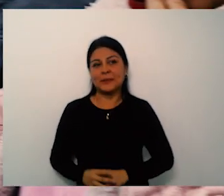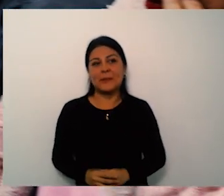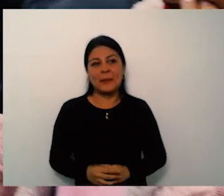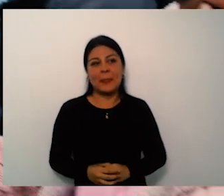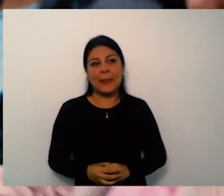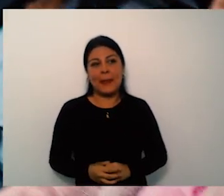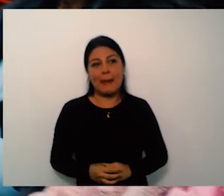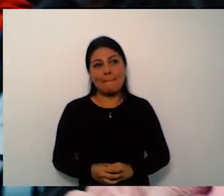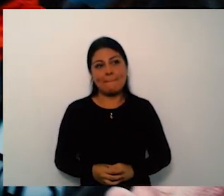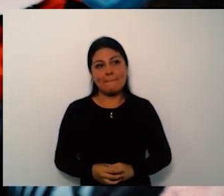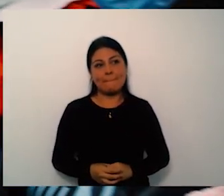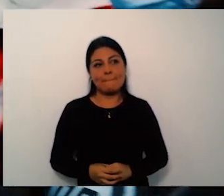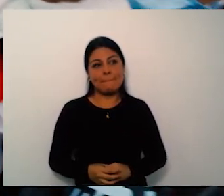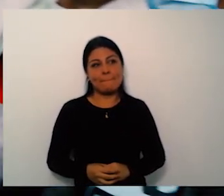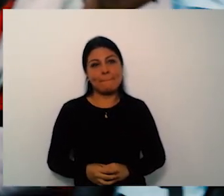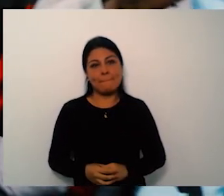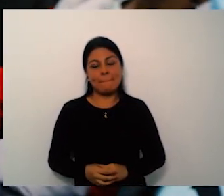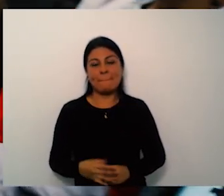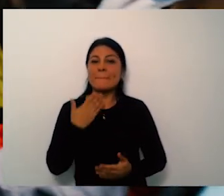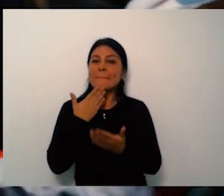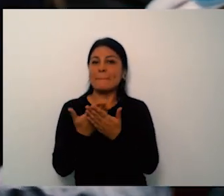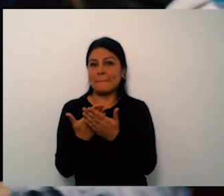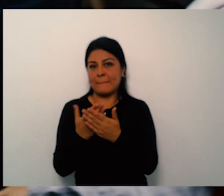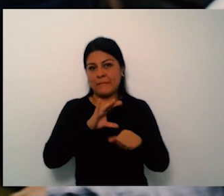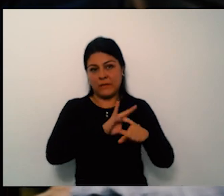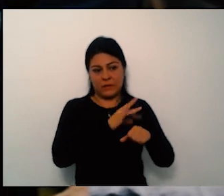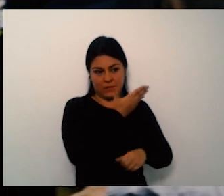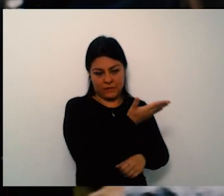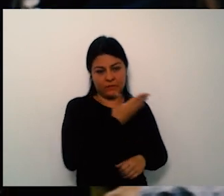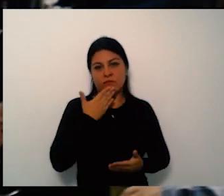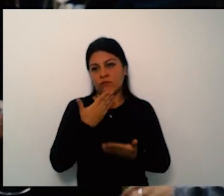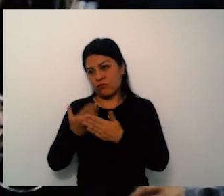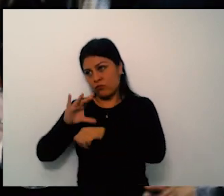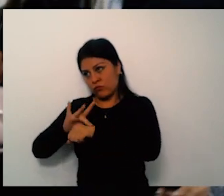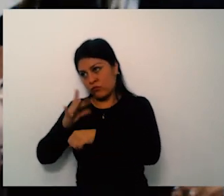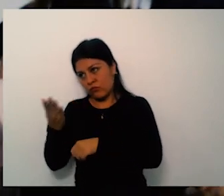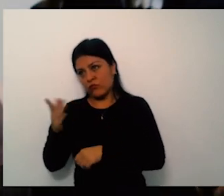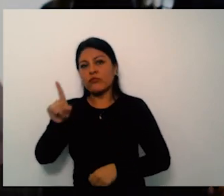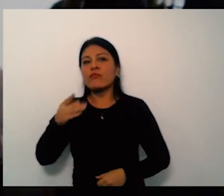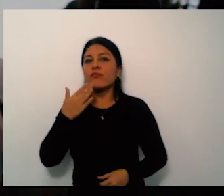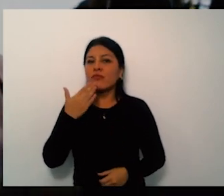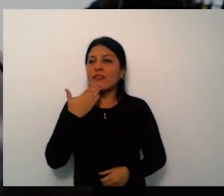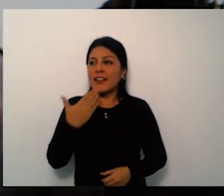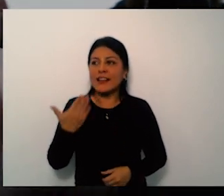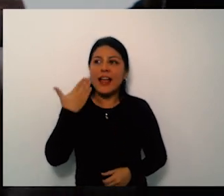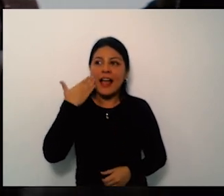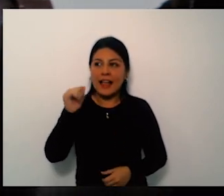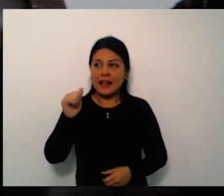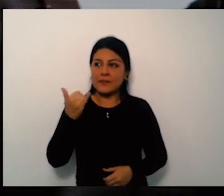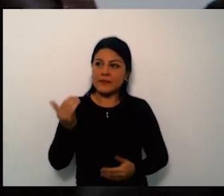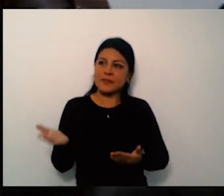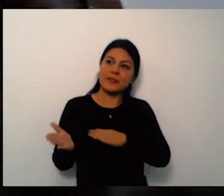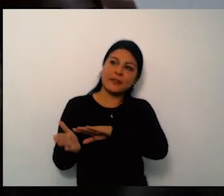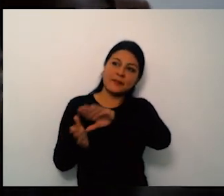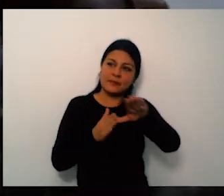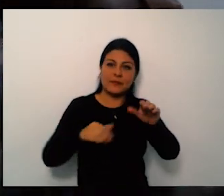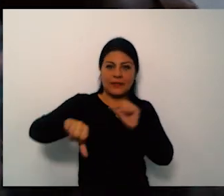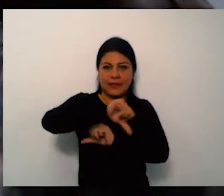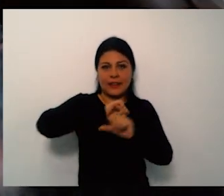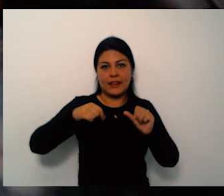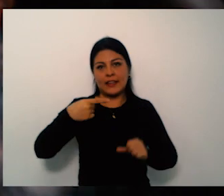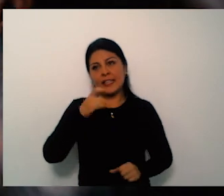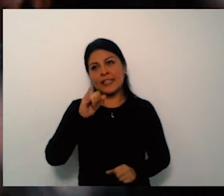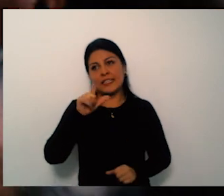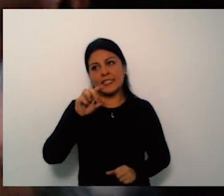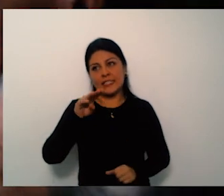anestesiólogo que conozca y que tenga la competencia para manejo del dolor entonces estamos como limitados ahí pero estamos haciéndolo